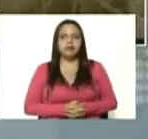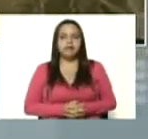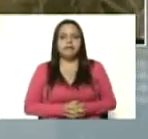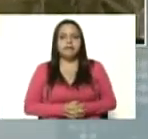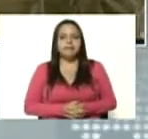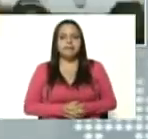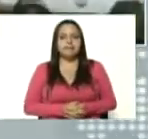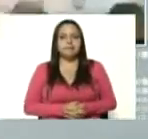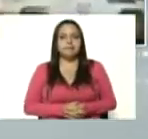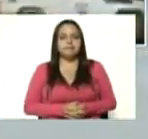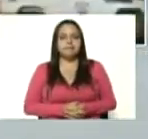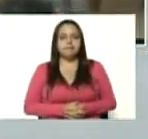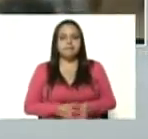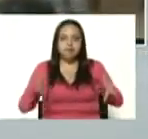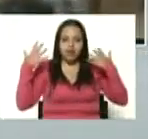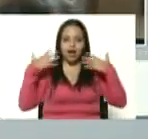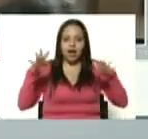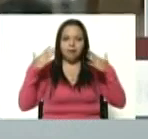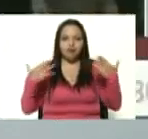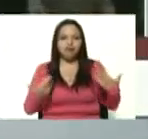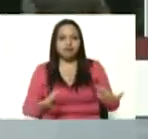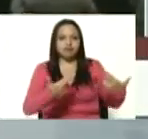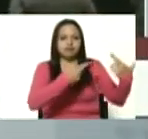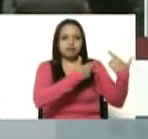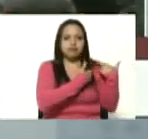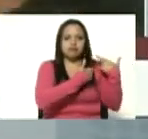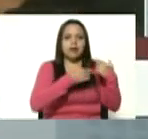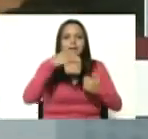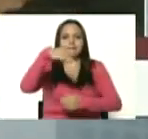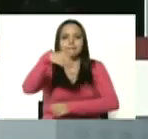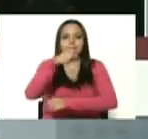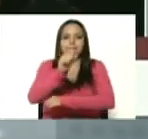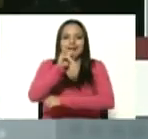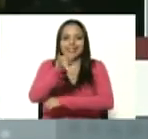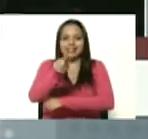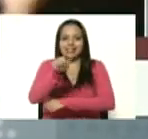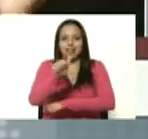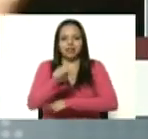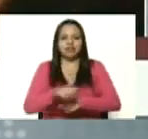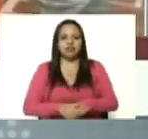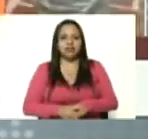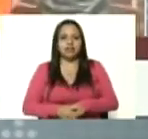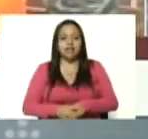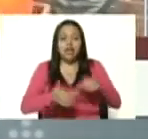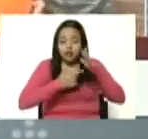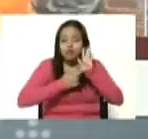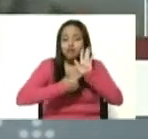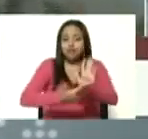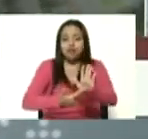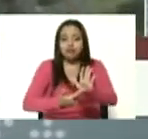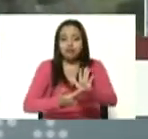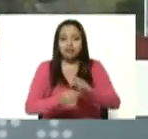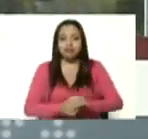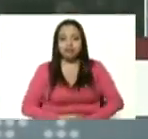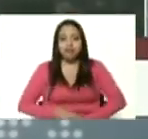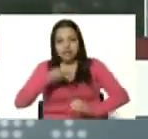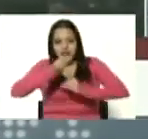aplauso este general Maita general ejemplo constructor